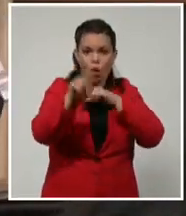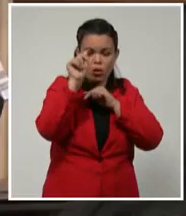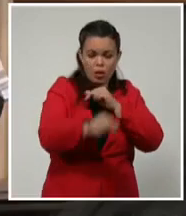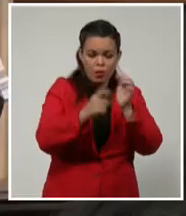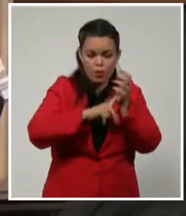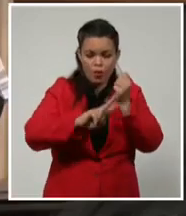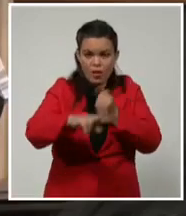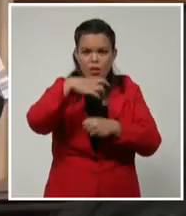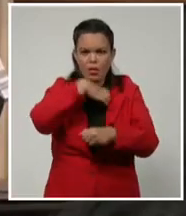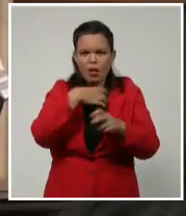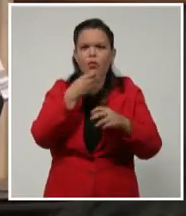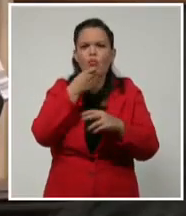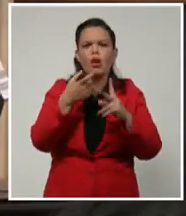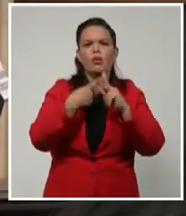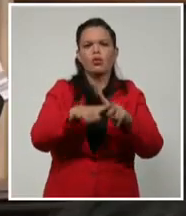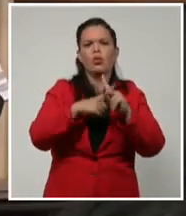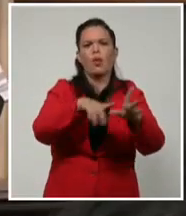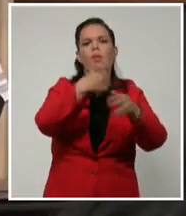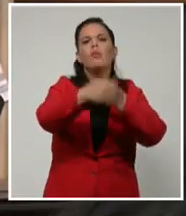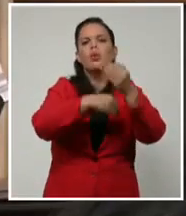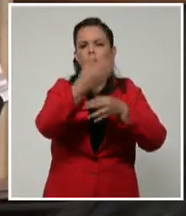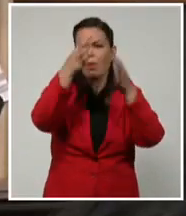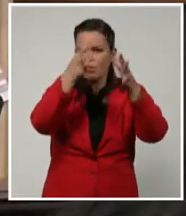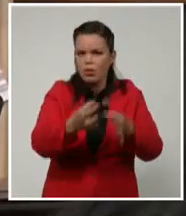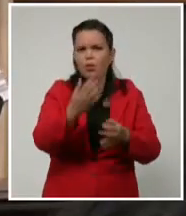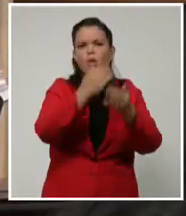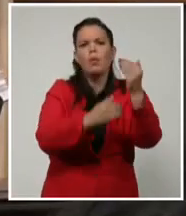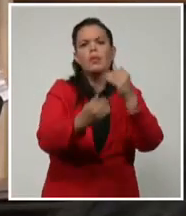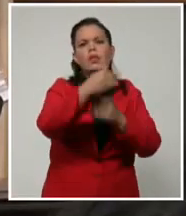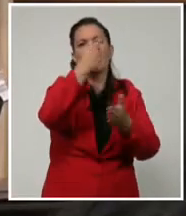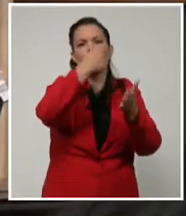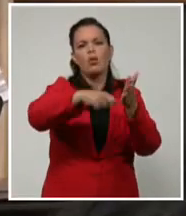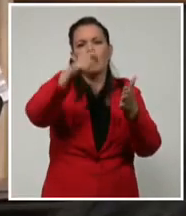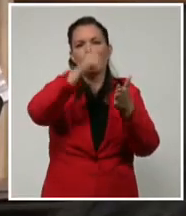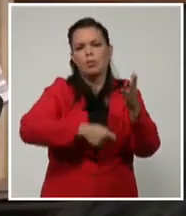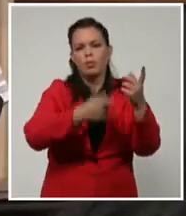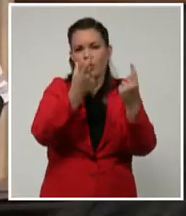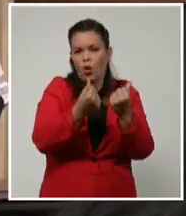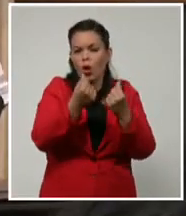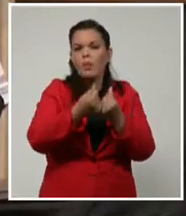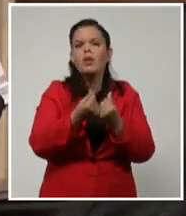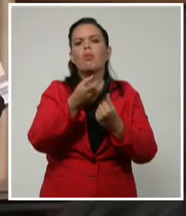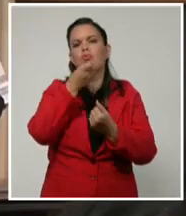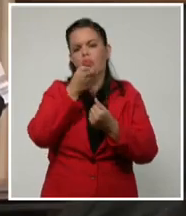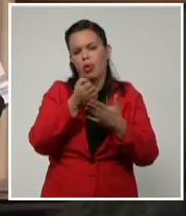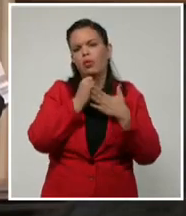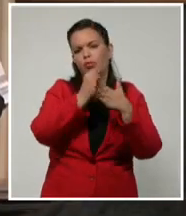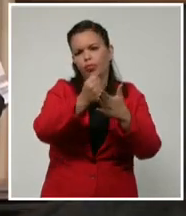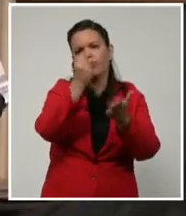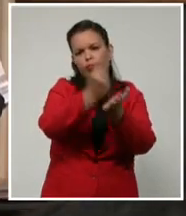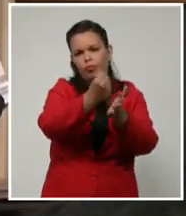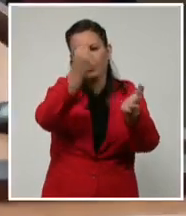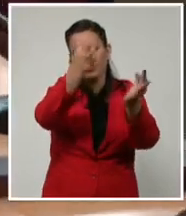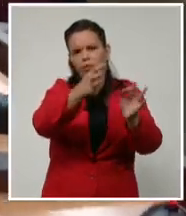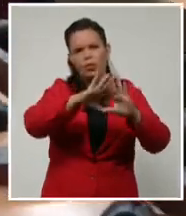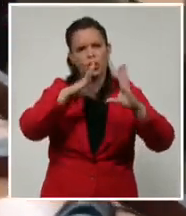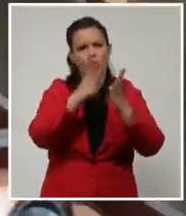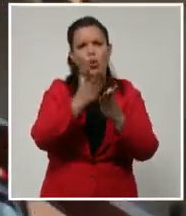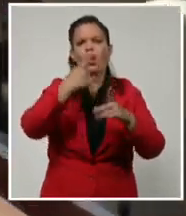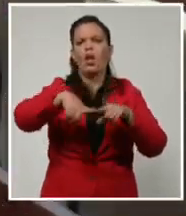que hagan falta, el propio Ministerio de Economía y Planificación va disponiendo de lo que se necesite.